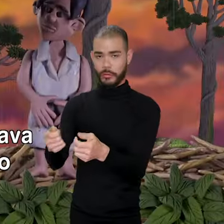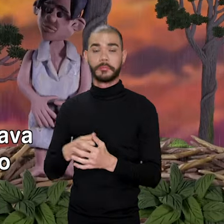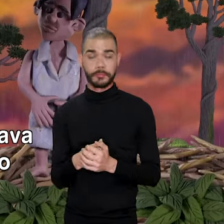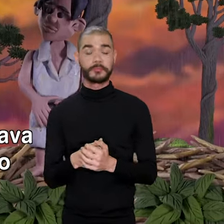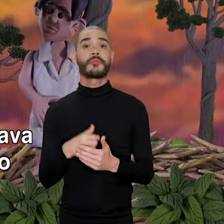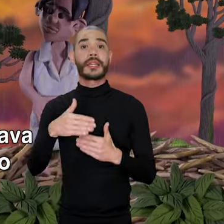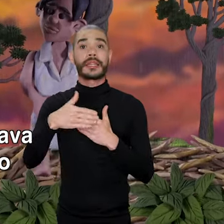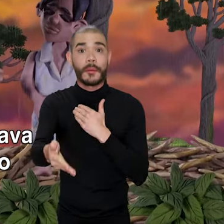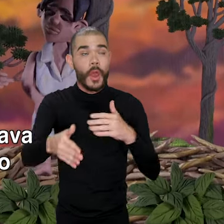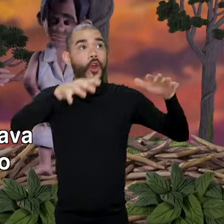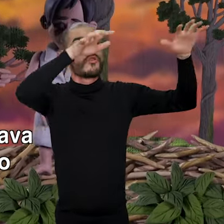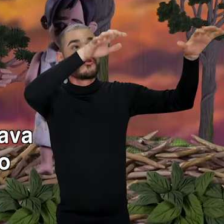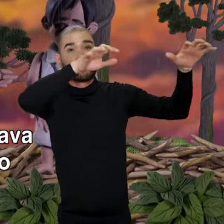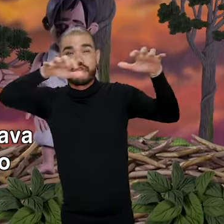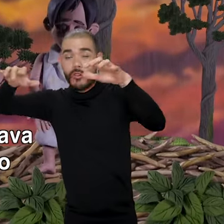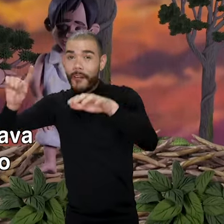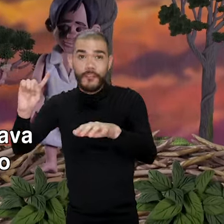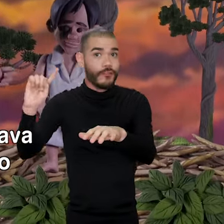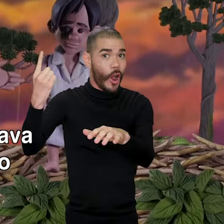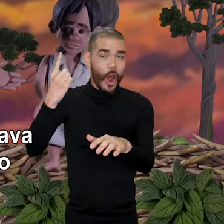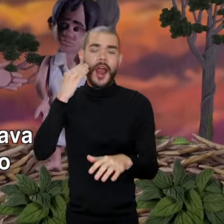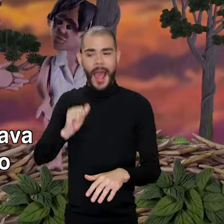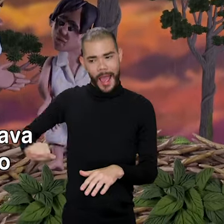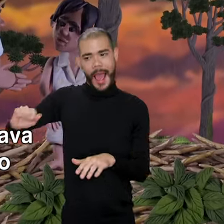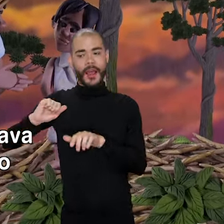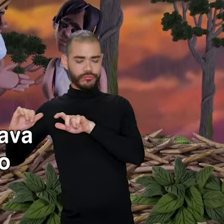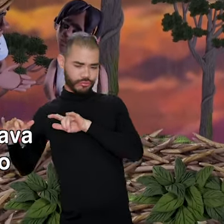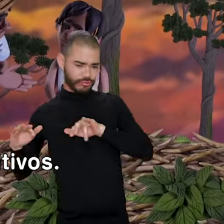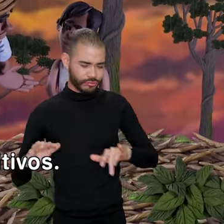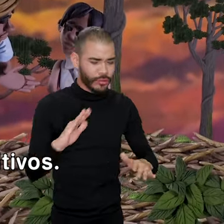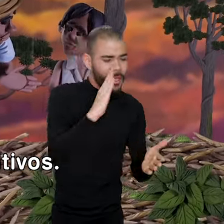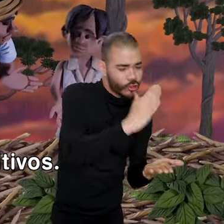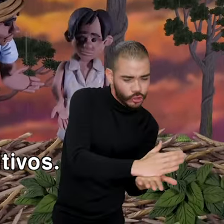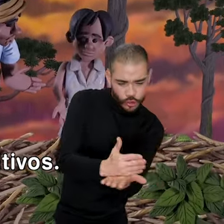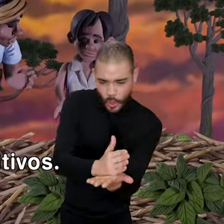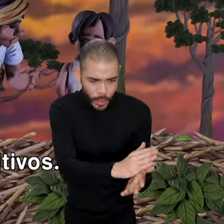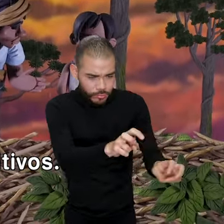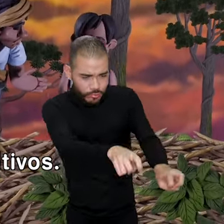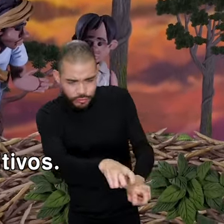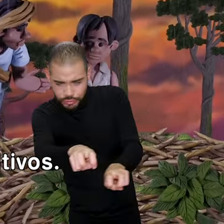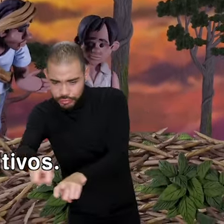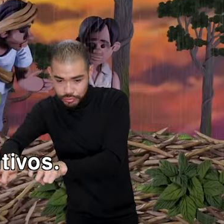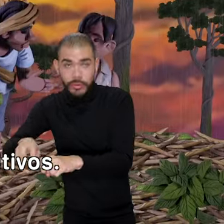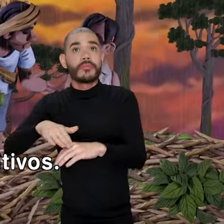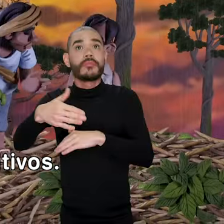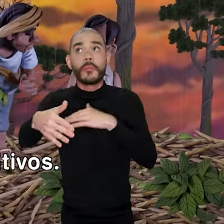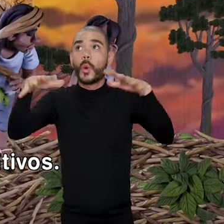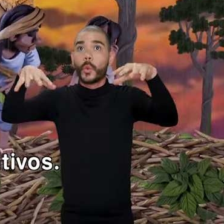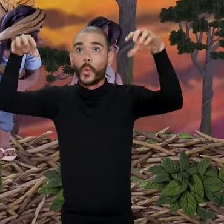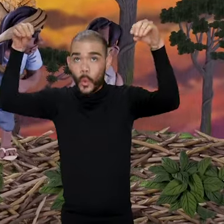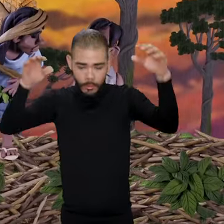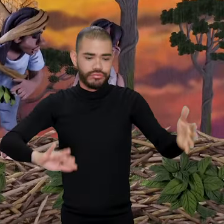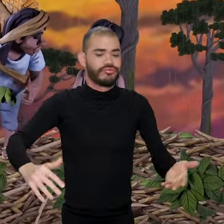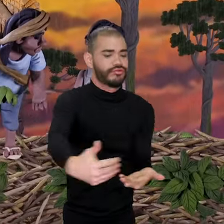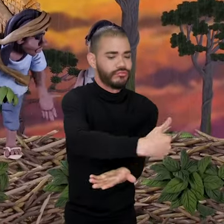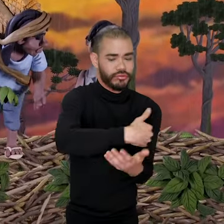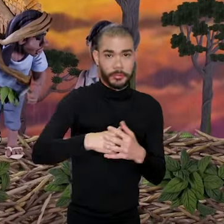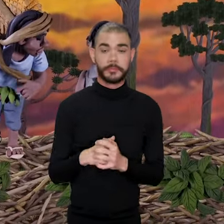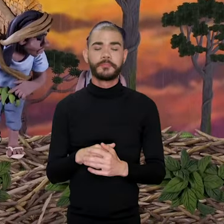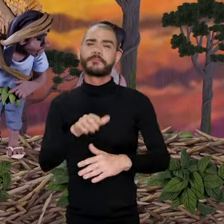Las mujeres siembran la yuca brava con las primeras lluvias del año y tras retoñar estas, los demás cultivos.